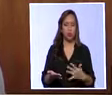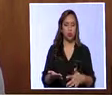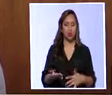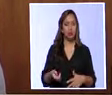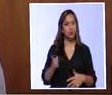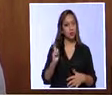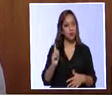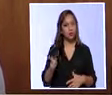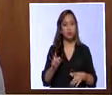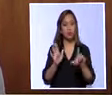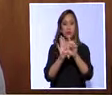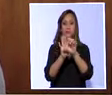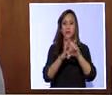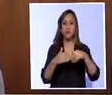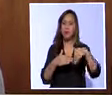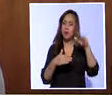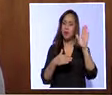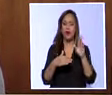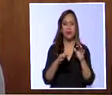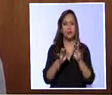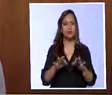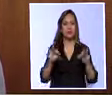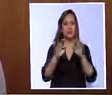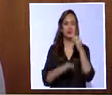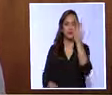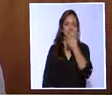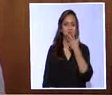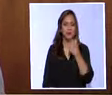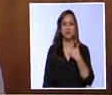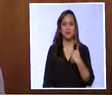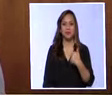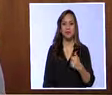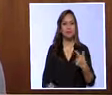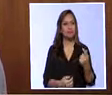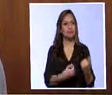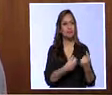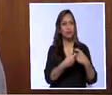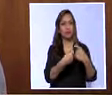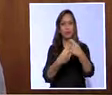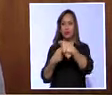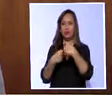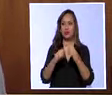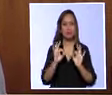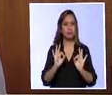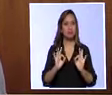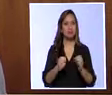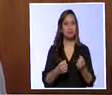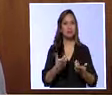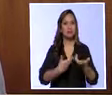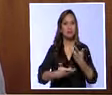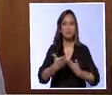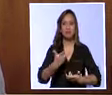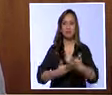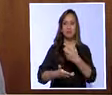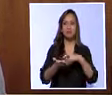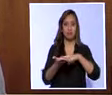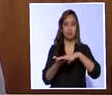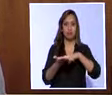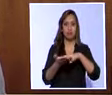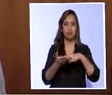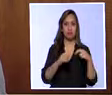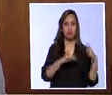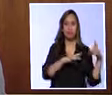seguramente ha sido la ley más acompañada, más acompañada. No había reunión en la que no tenga